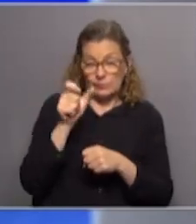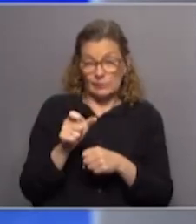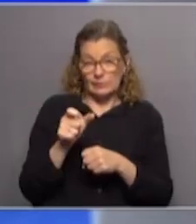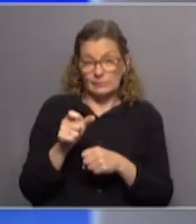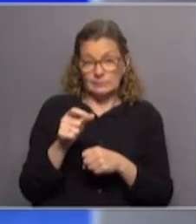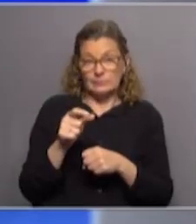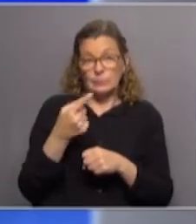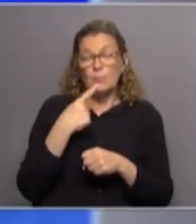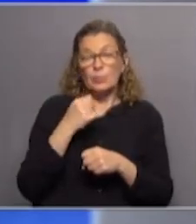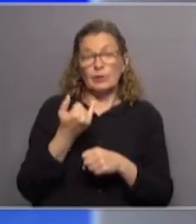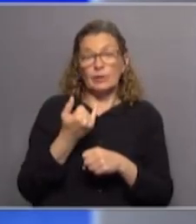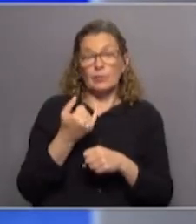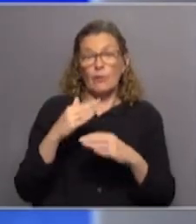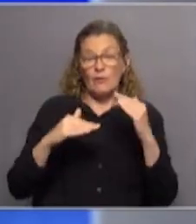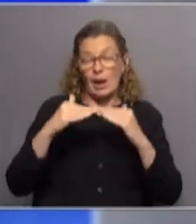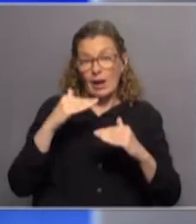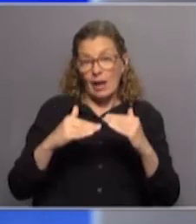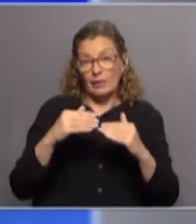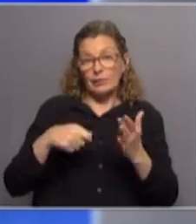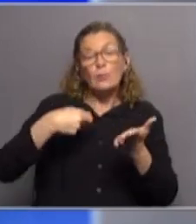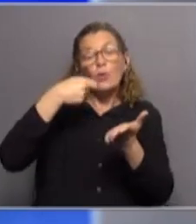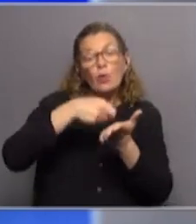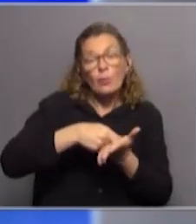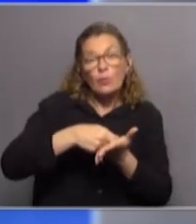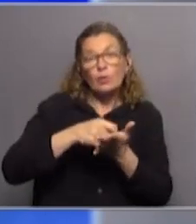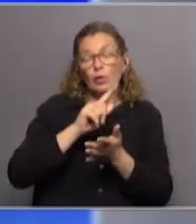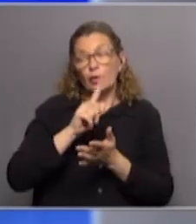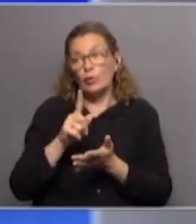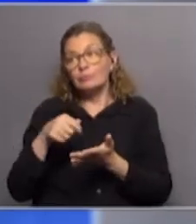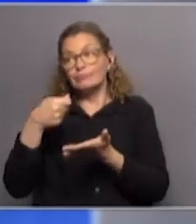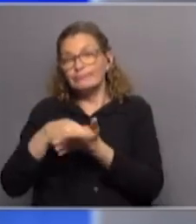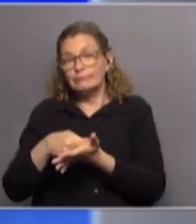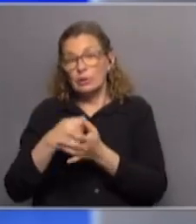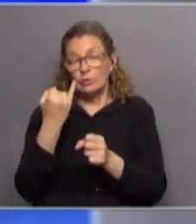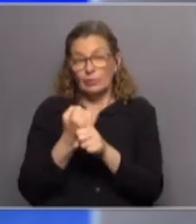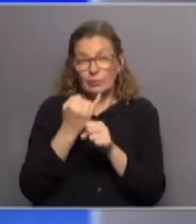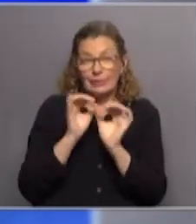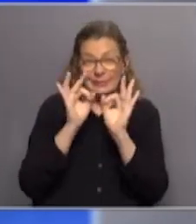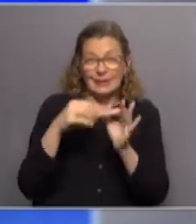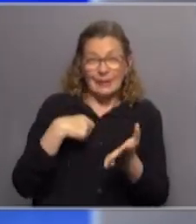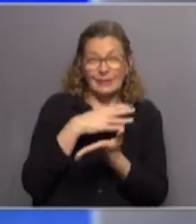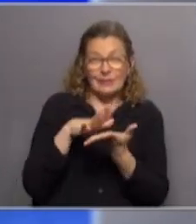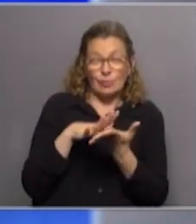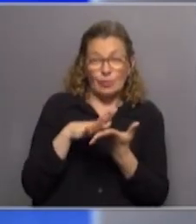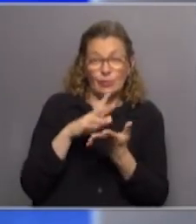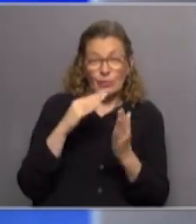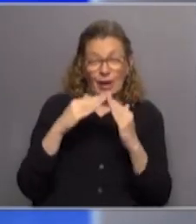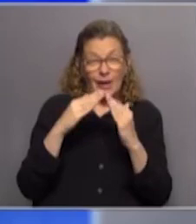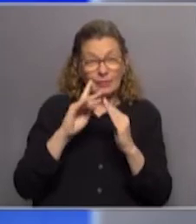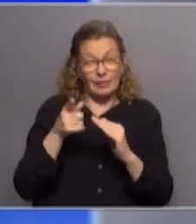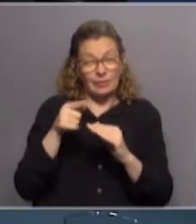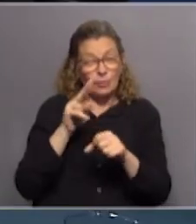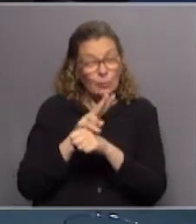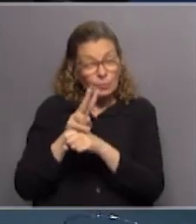muy pormenorizado por ejemplo de sus balances de aquello en lo que invierten de aquello en lo que no que una institución llegue a la situación de Casa de Galicia y cuenta de que en ese